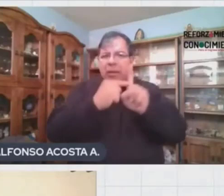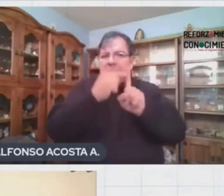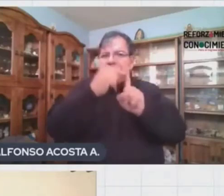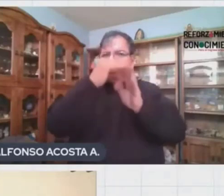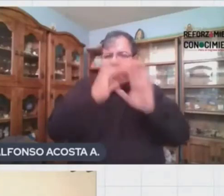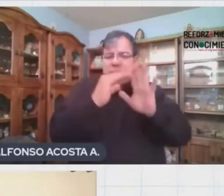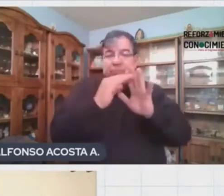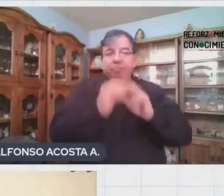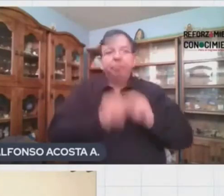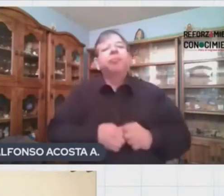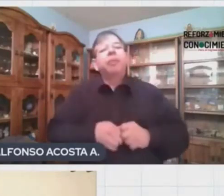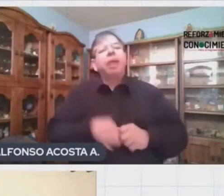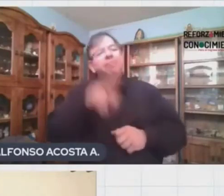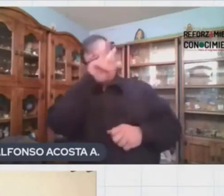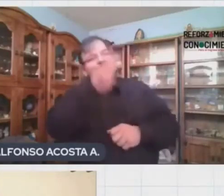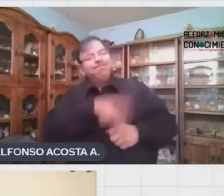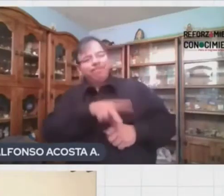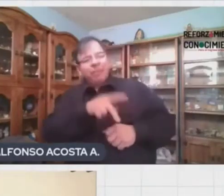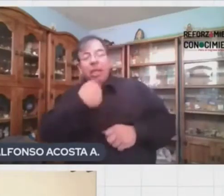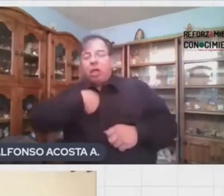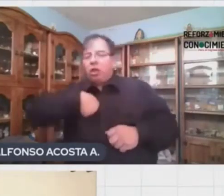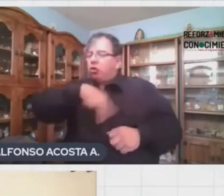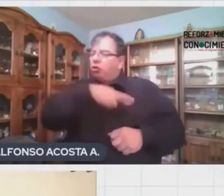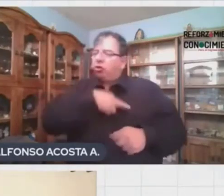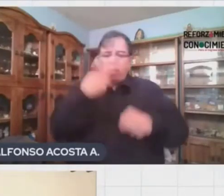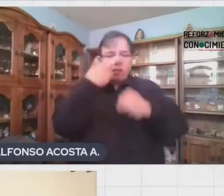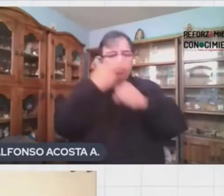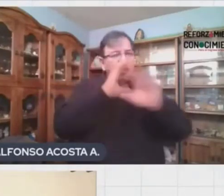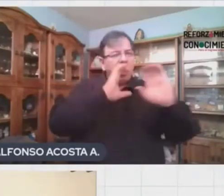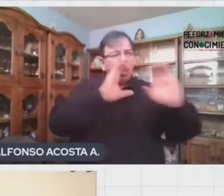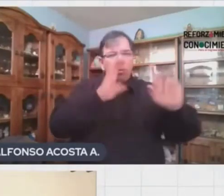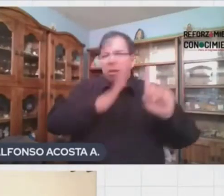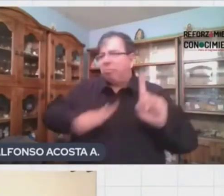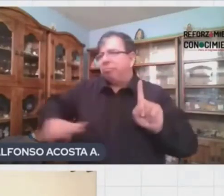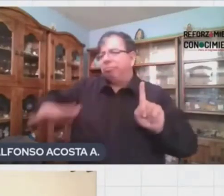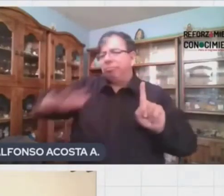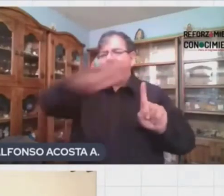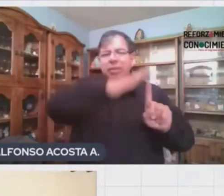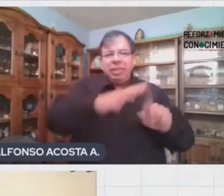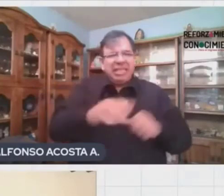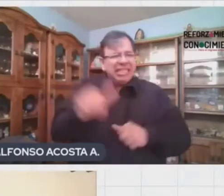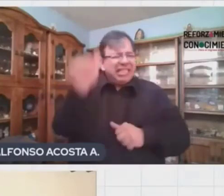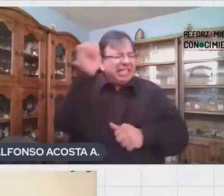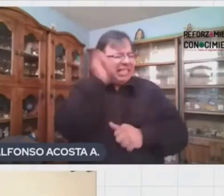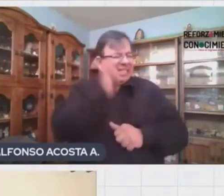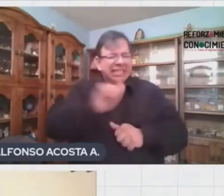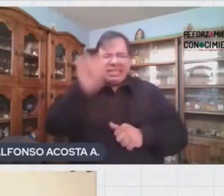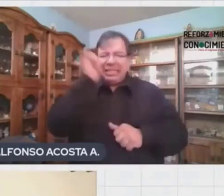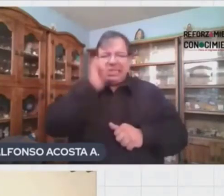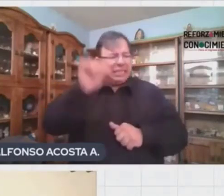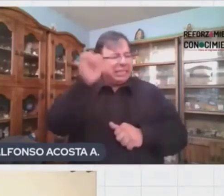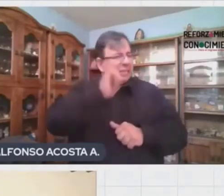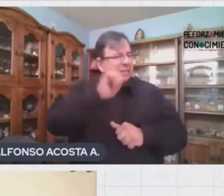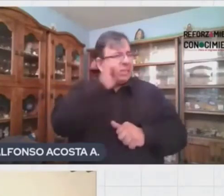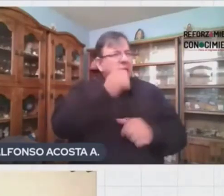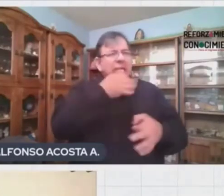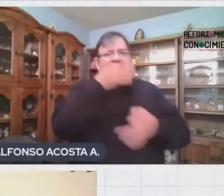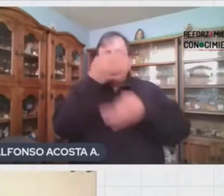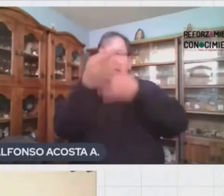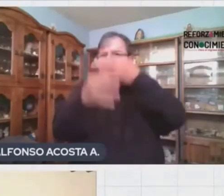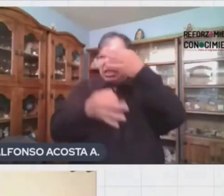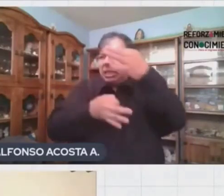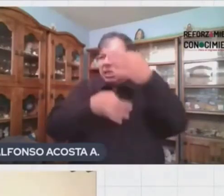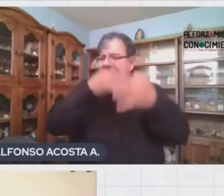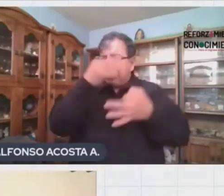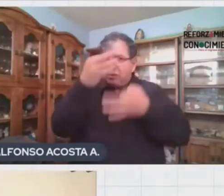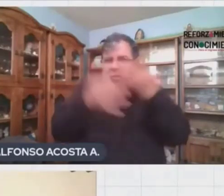del medio ambiente es responsabilidad de todos nosotros. Pero siempre hay que estar informados y conocer nuevas